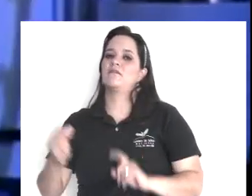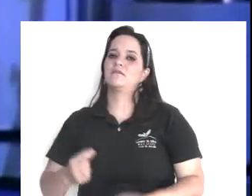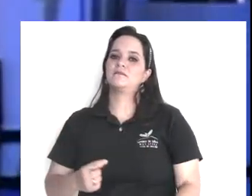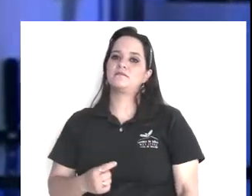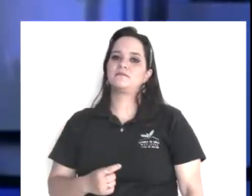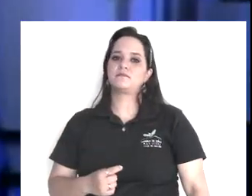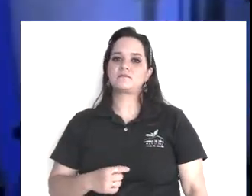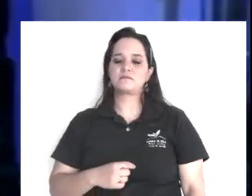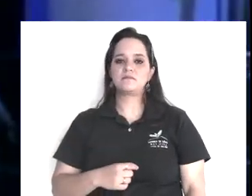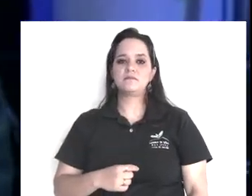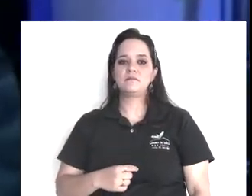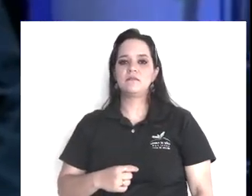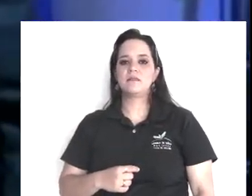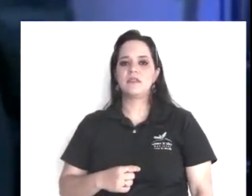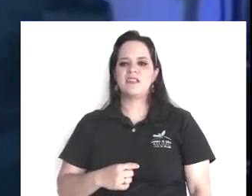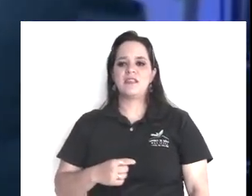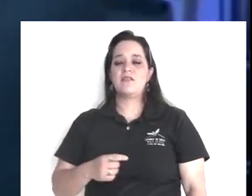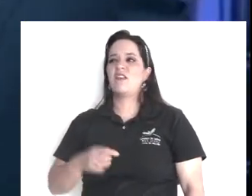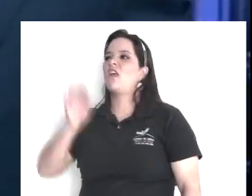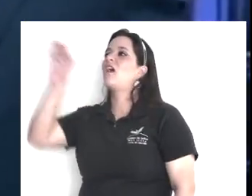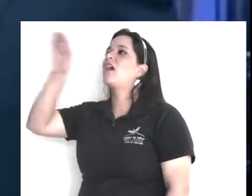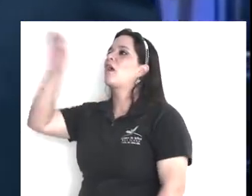esa es una acusación, grave hermano,